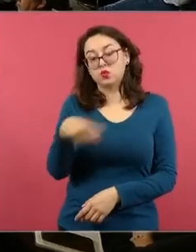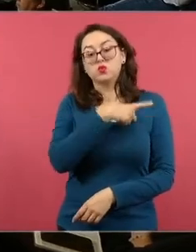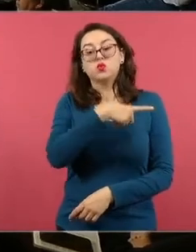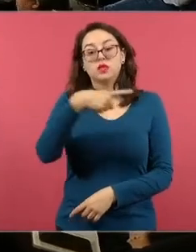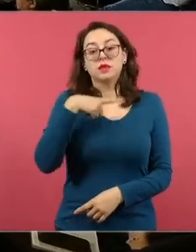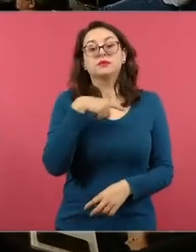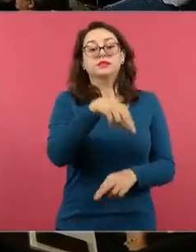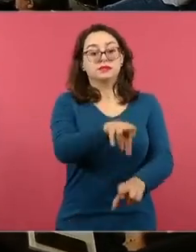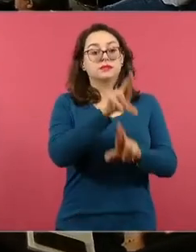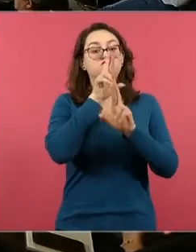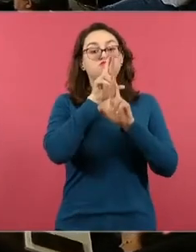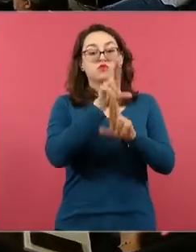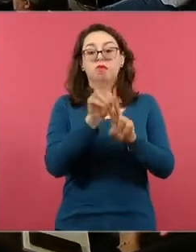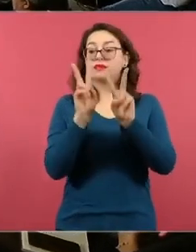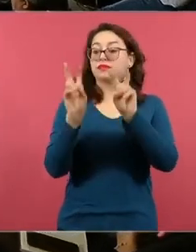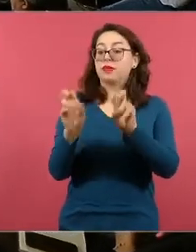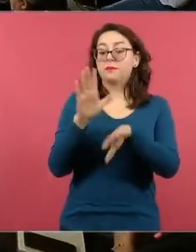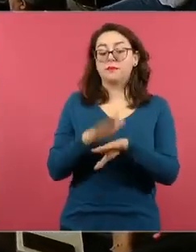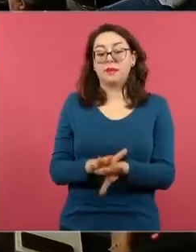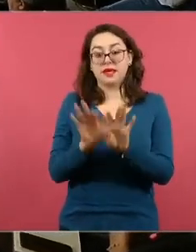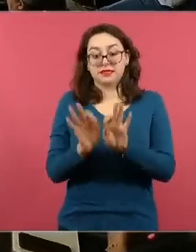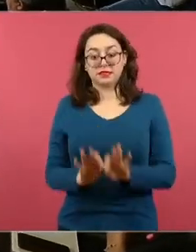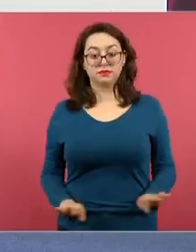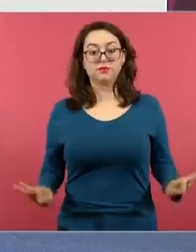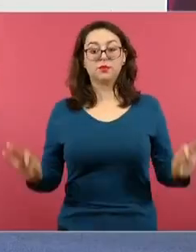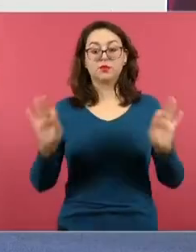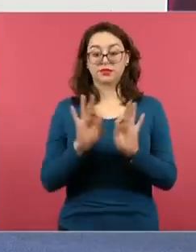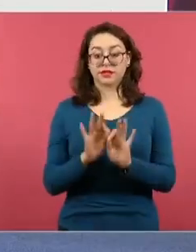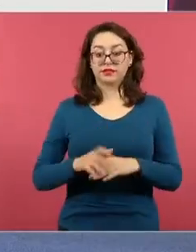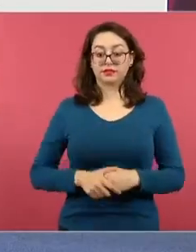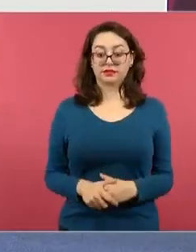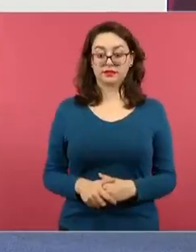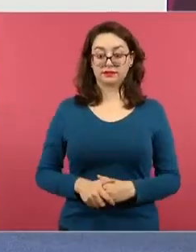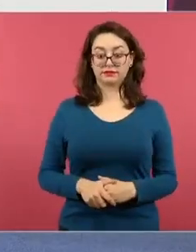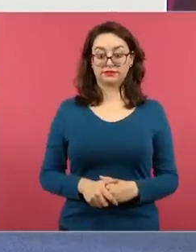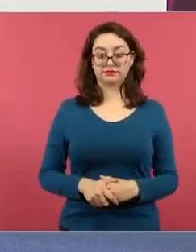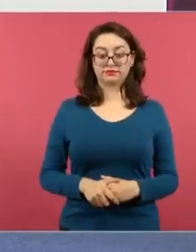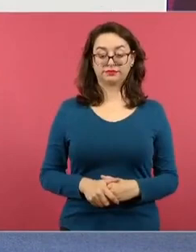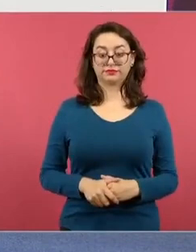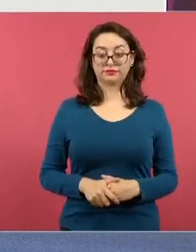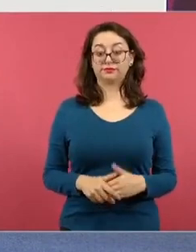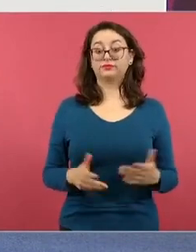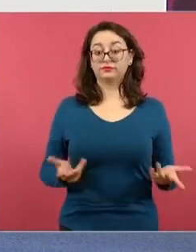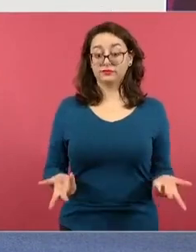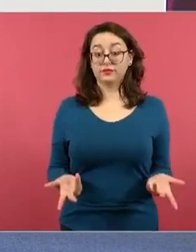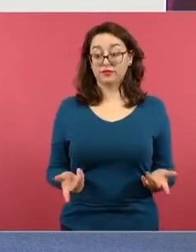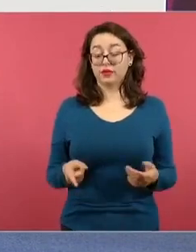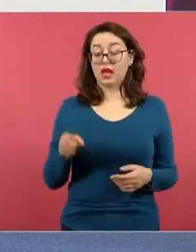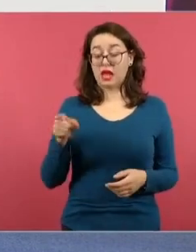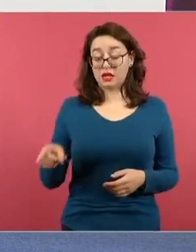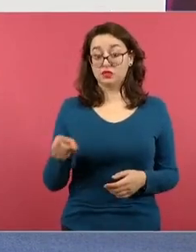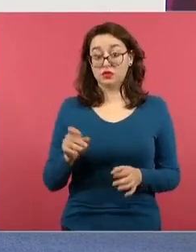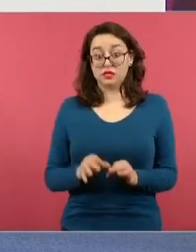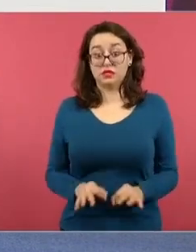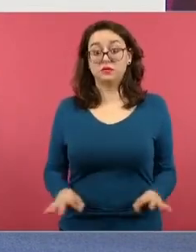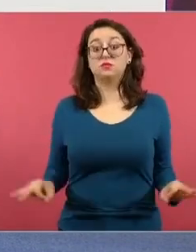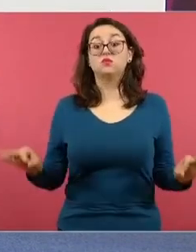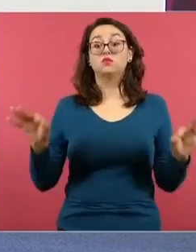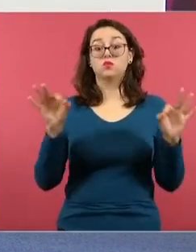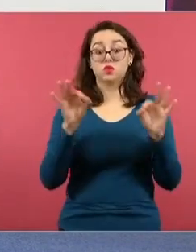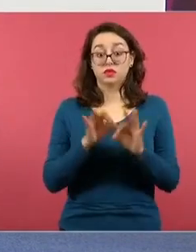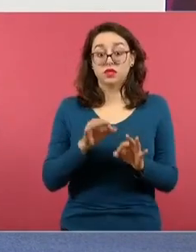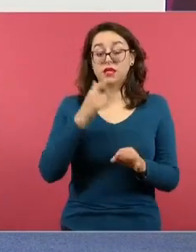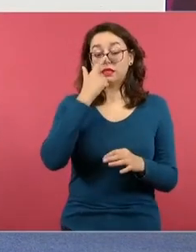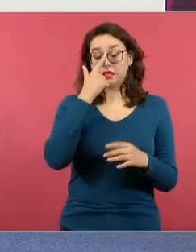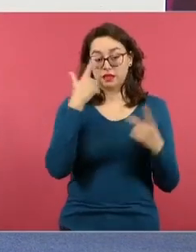en la entrevista que realizó. Aquí es un momento importante para que el docente practique